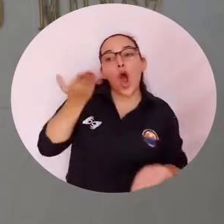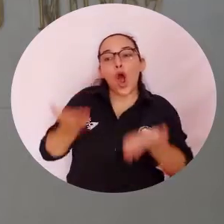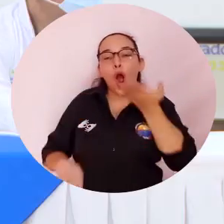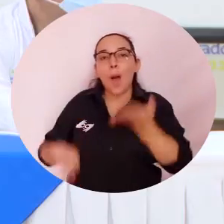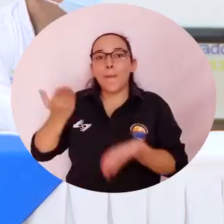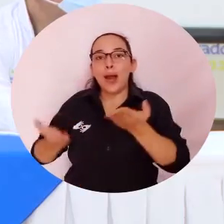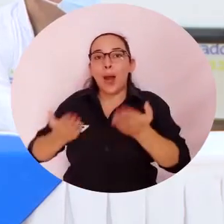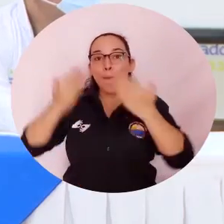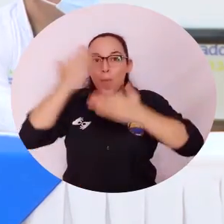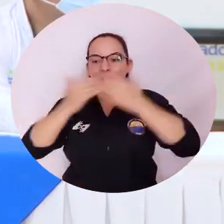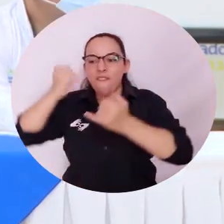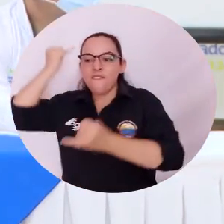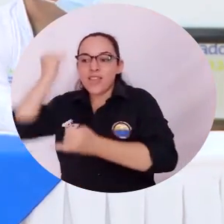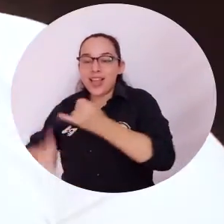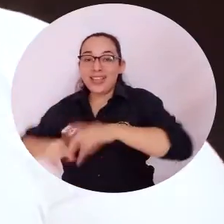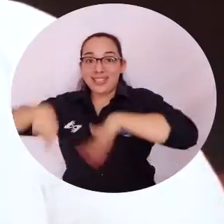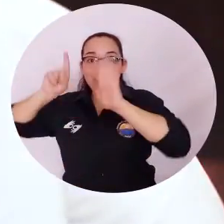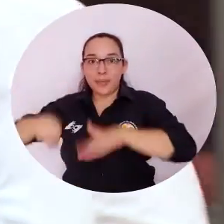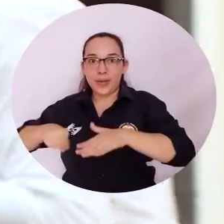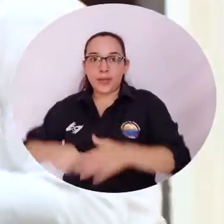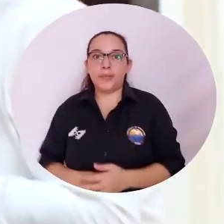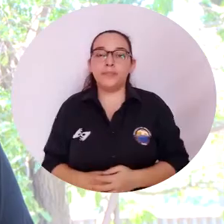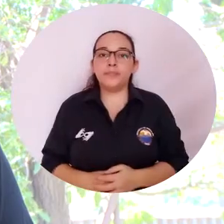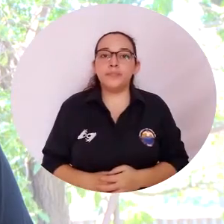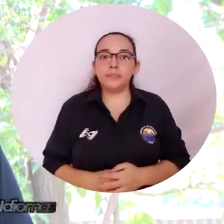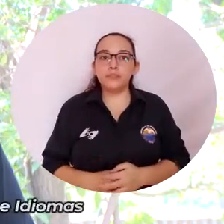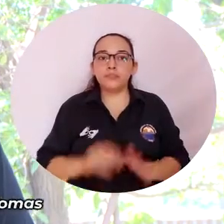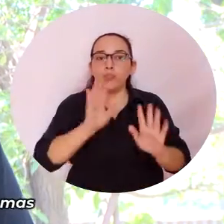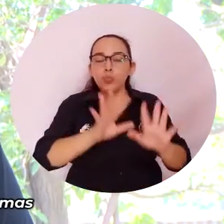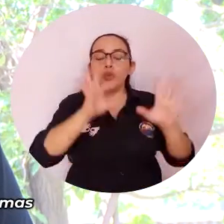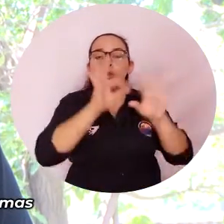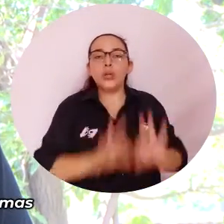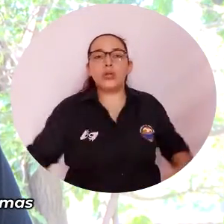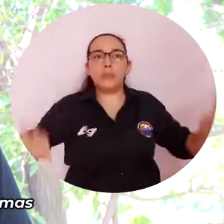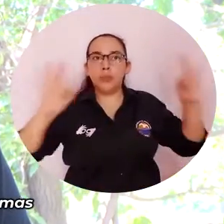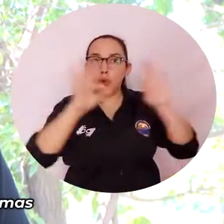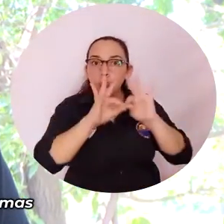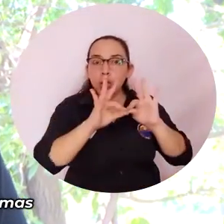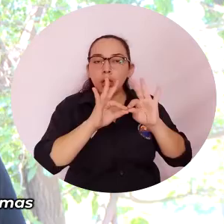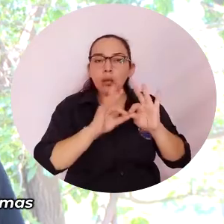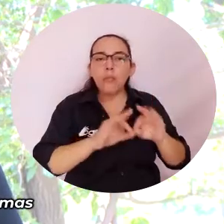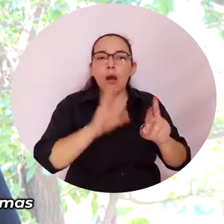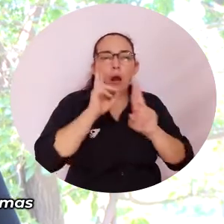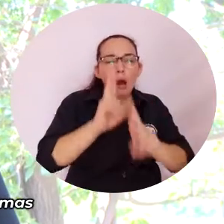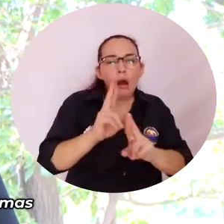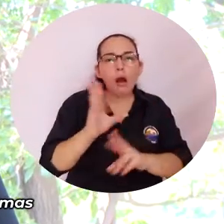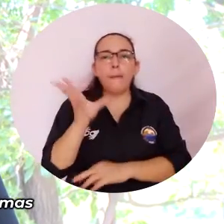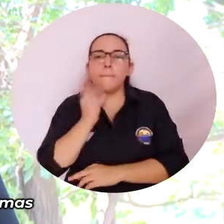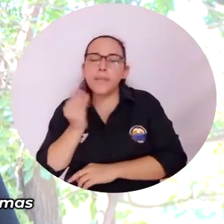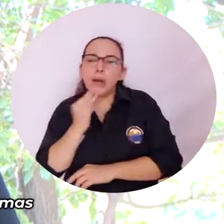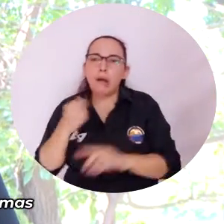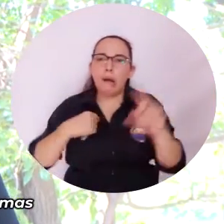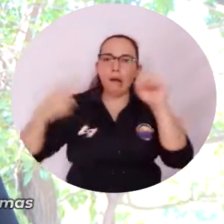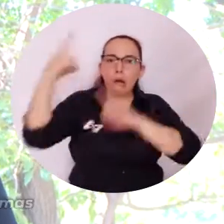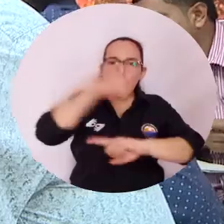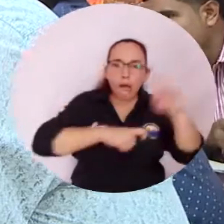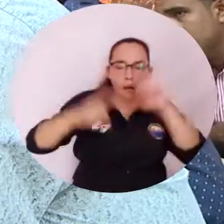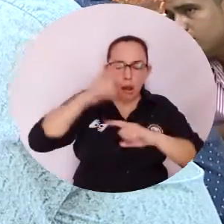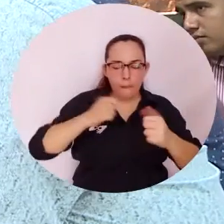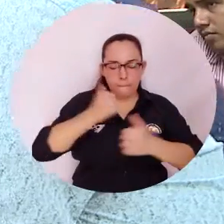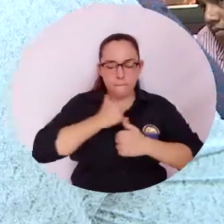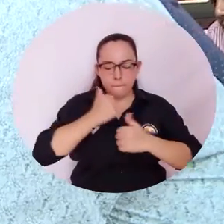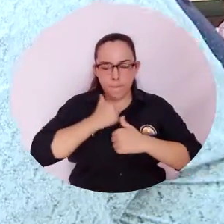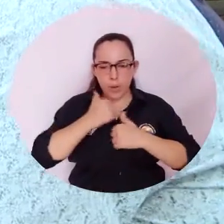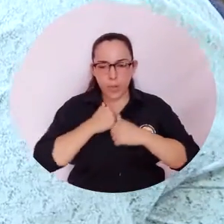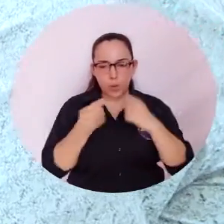comparación con la prueba final de cada semestre. Es un espacio importante para interactuar, para conocer experiencias, reflexionar y